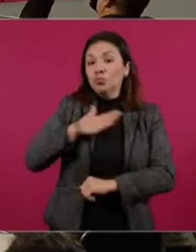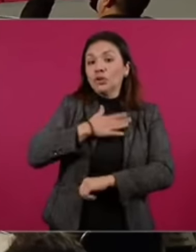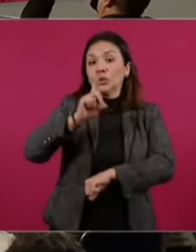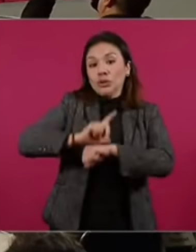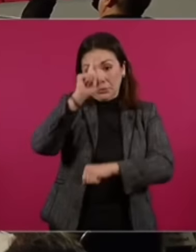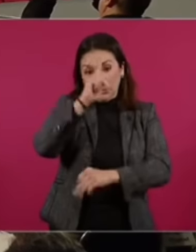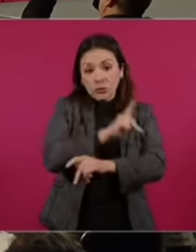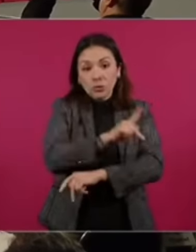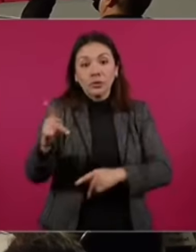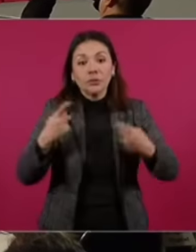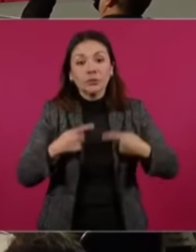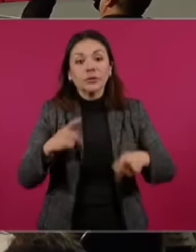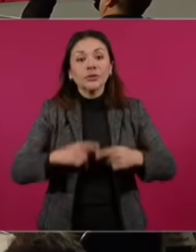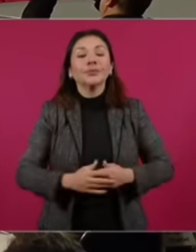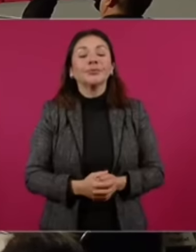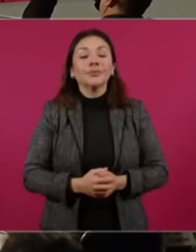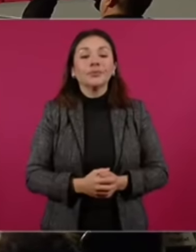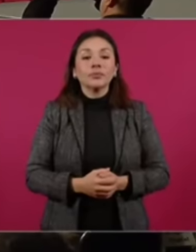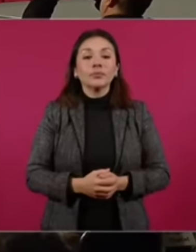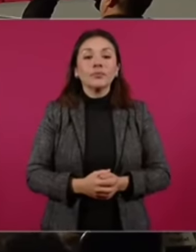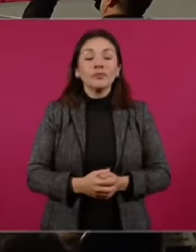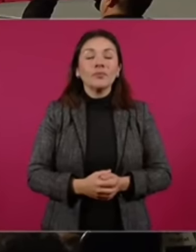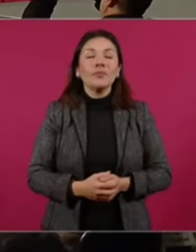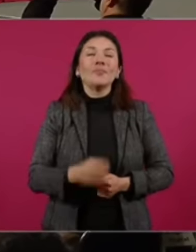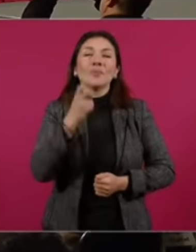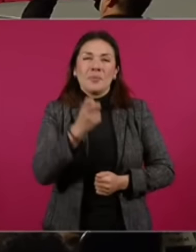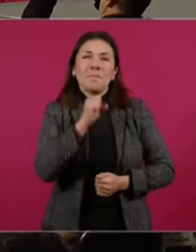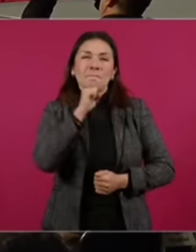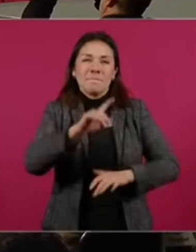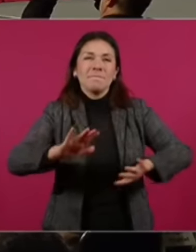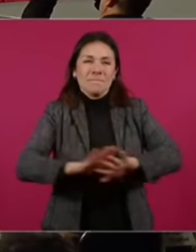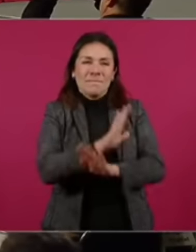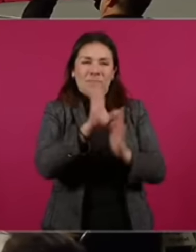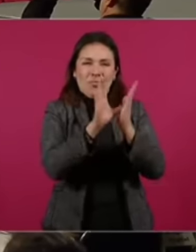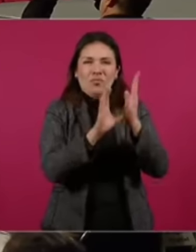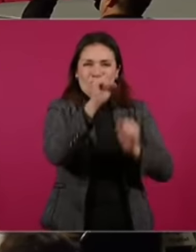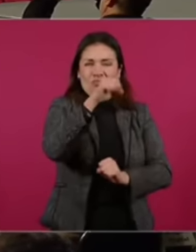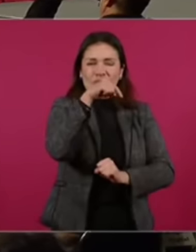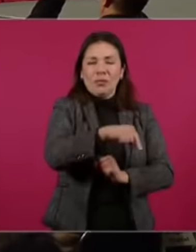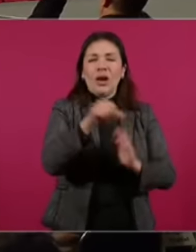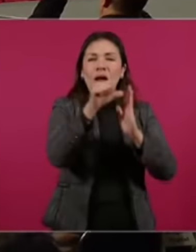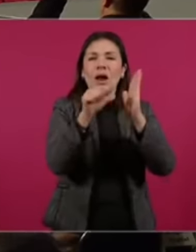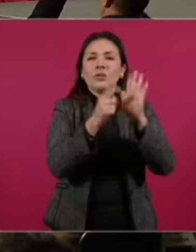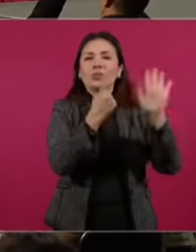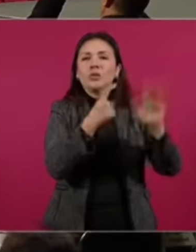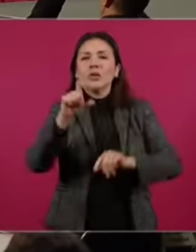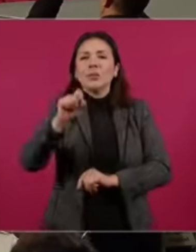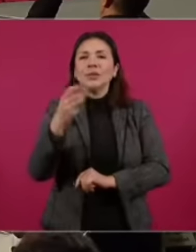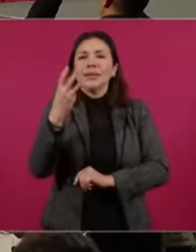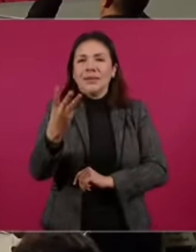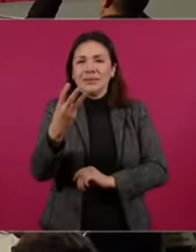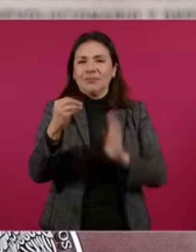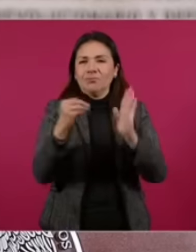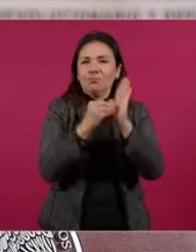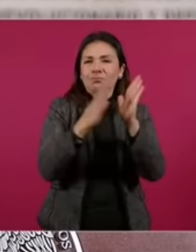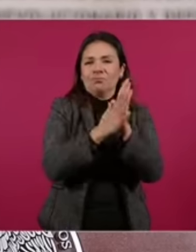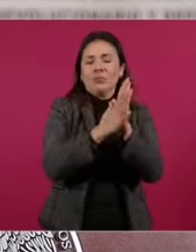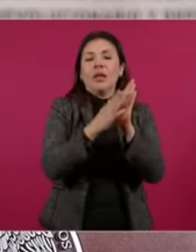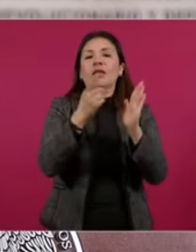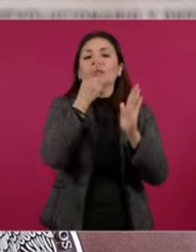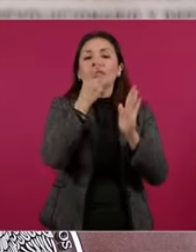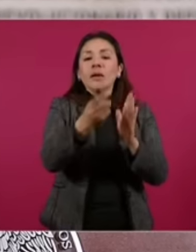y todos. Dentro de las reformas contempladas, el artículo 123 de la Constitución se encuentra